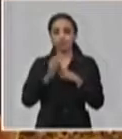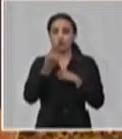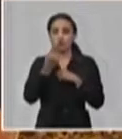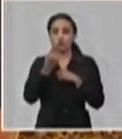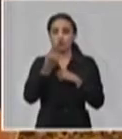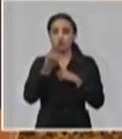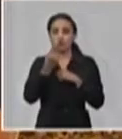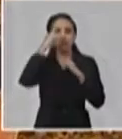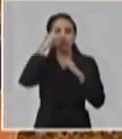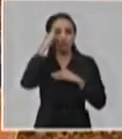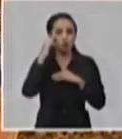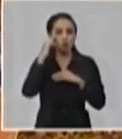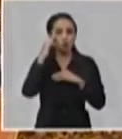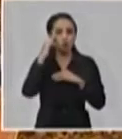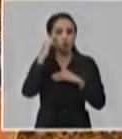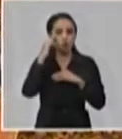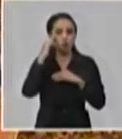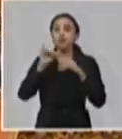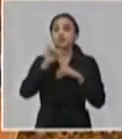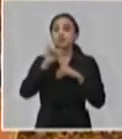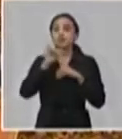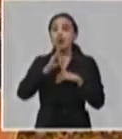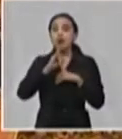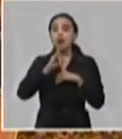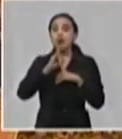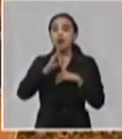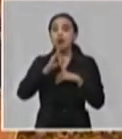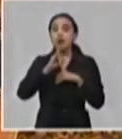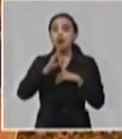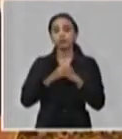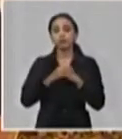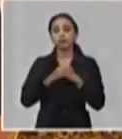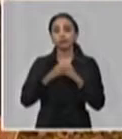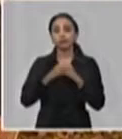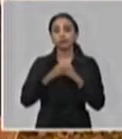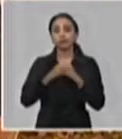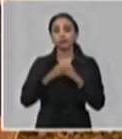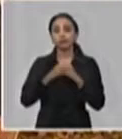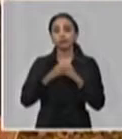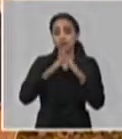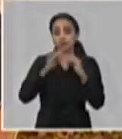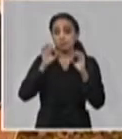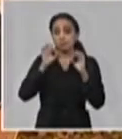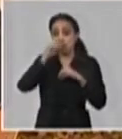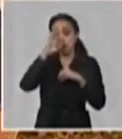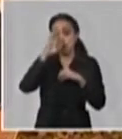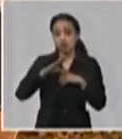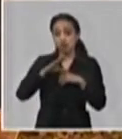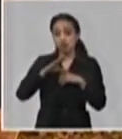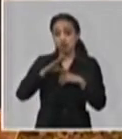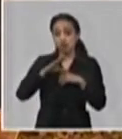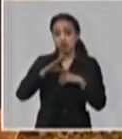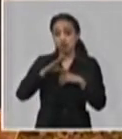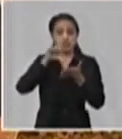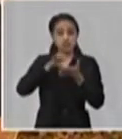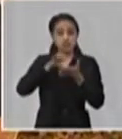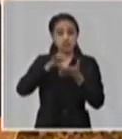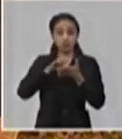de ancianos, estamos hablando también de los hogares de niños con los centros médicos